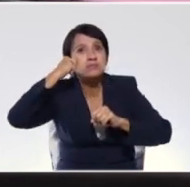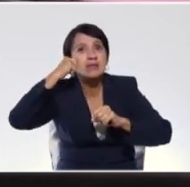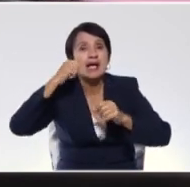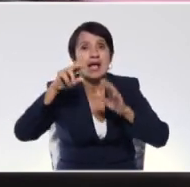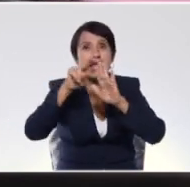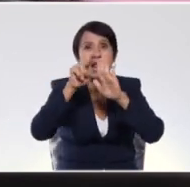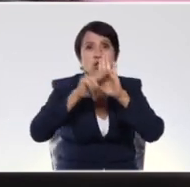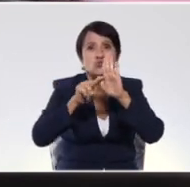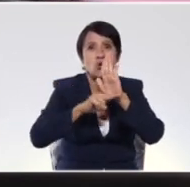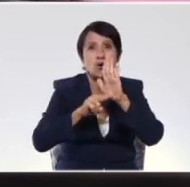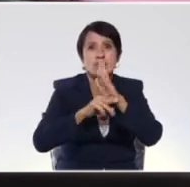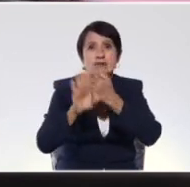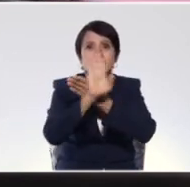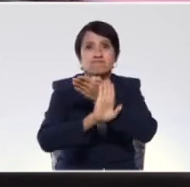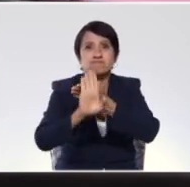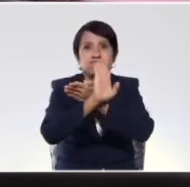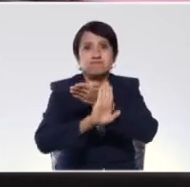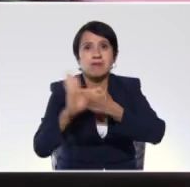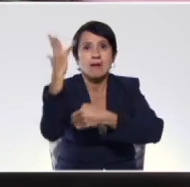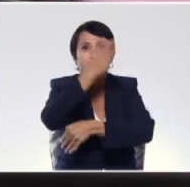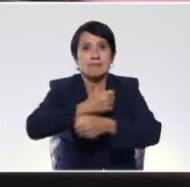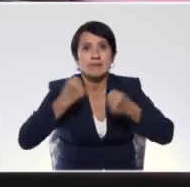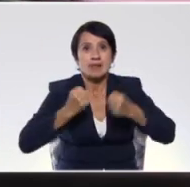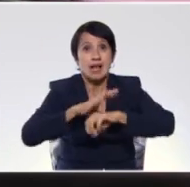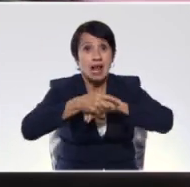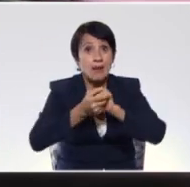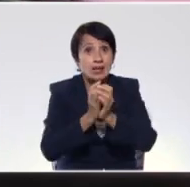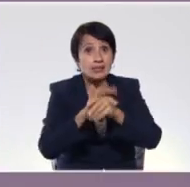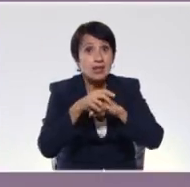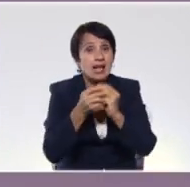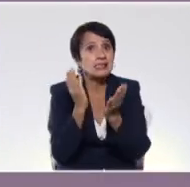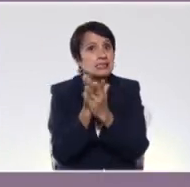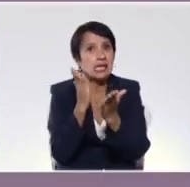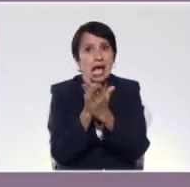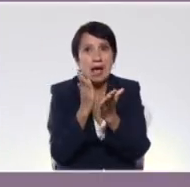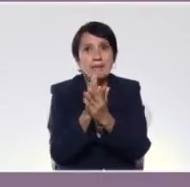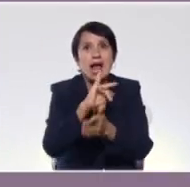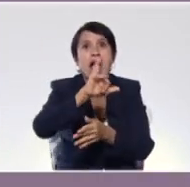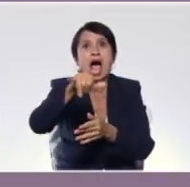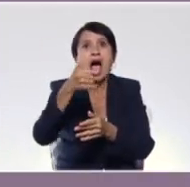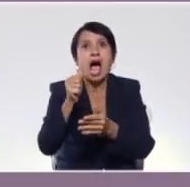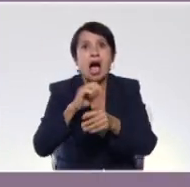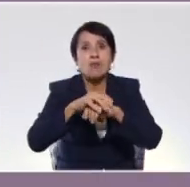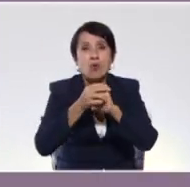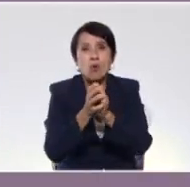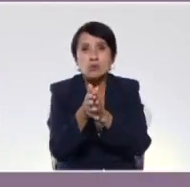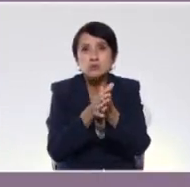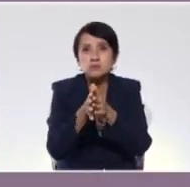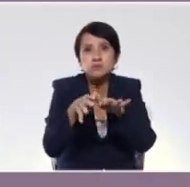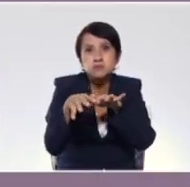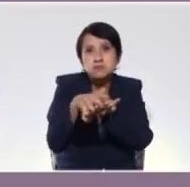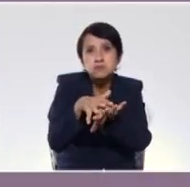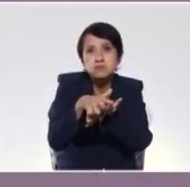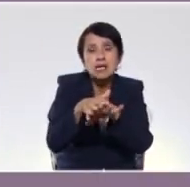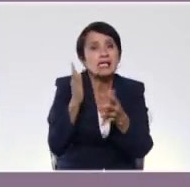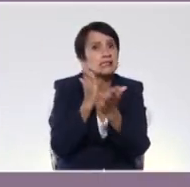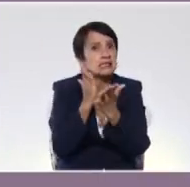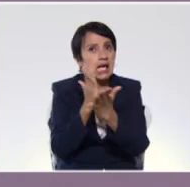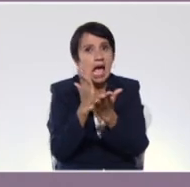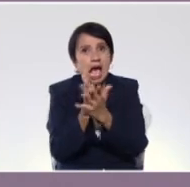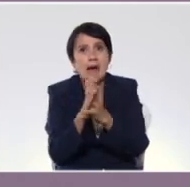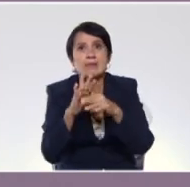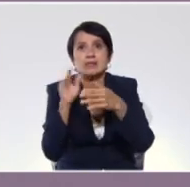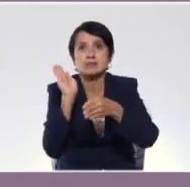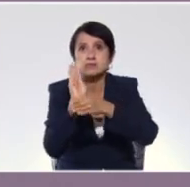de bioseguridad que debemos cumplir. Lavarnos las manos constantemente con agua y jabón. Sí, amiguito, recuerda siempre